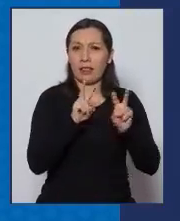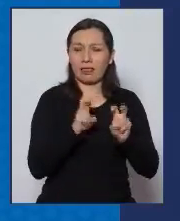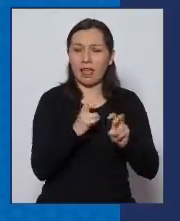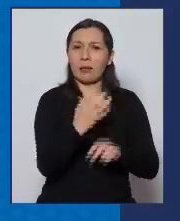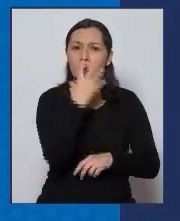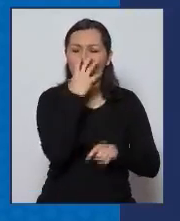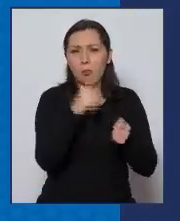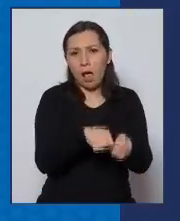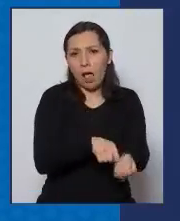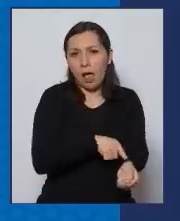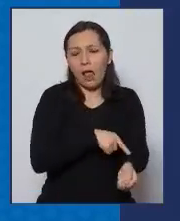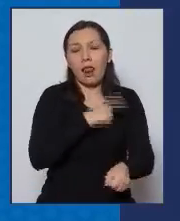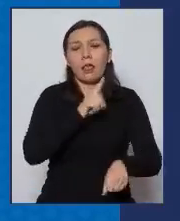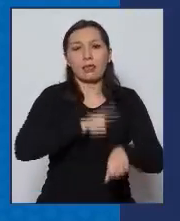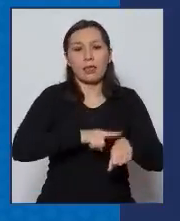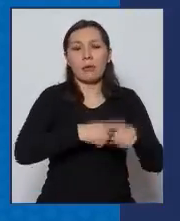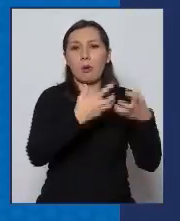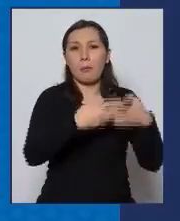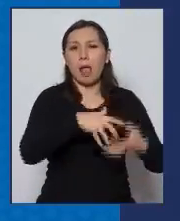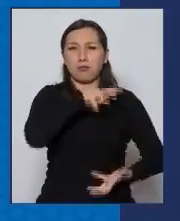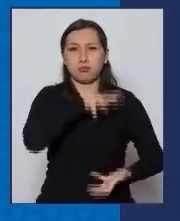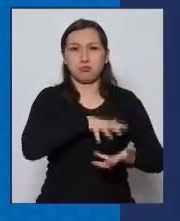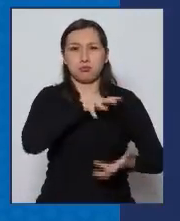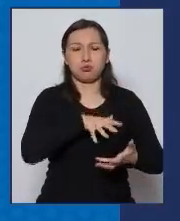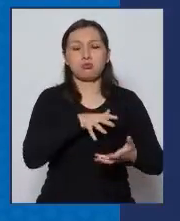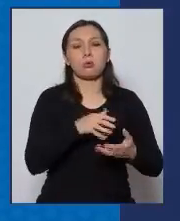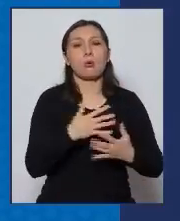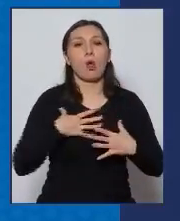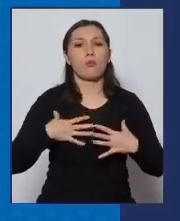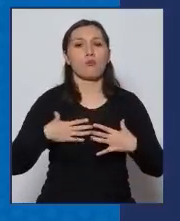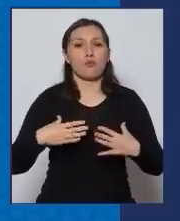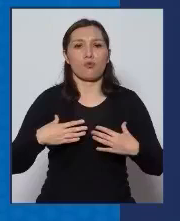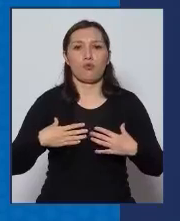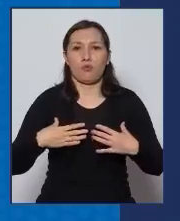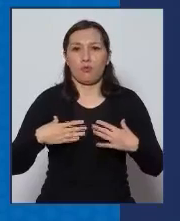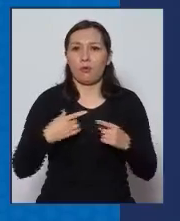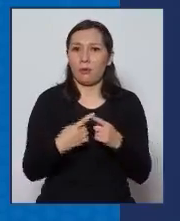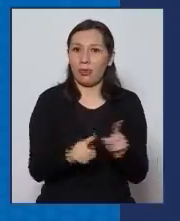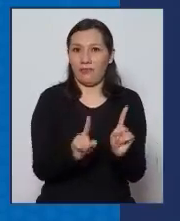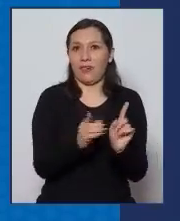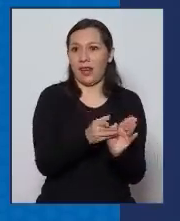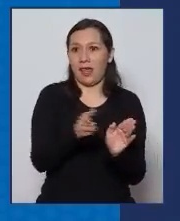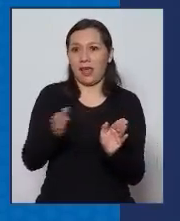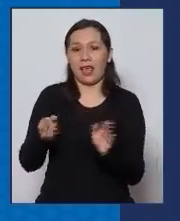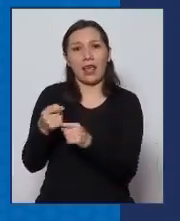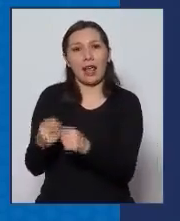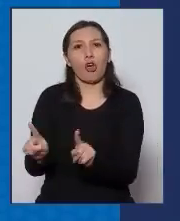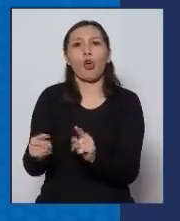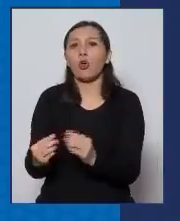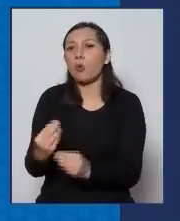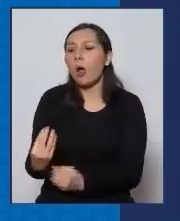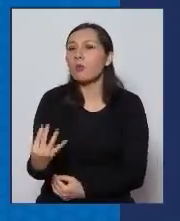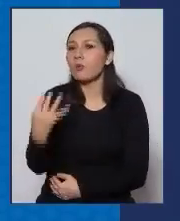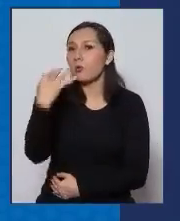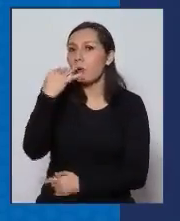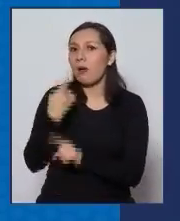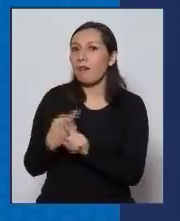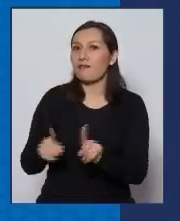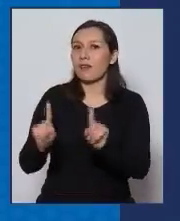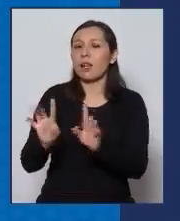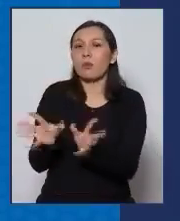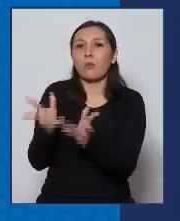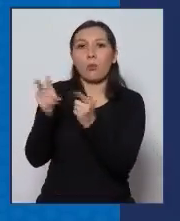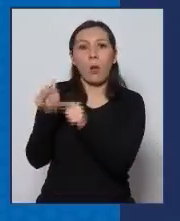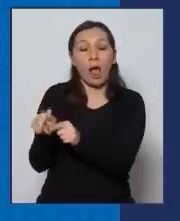prolongada a una máquina de un respirador artificial. Y es en ese sentido que nuestra capacidad de